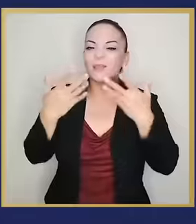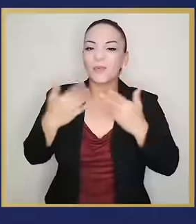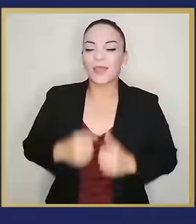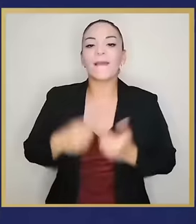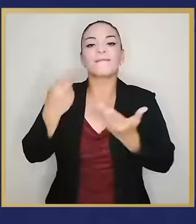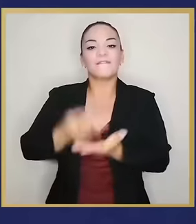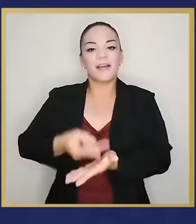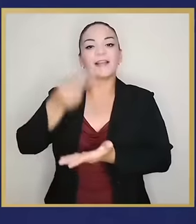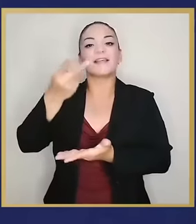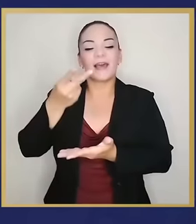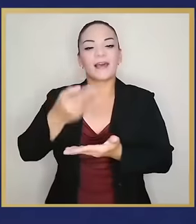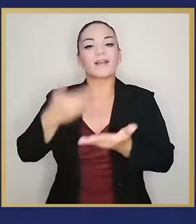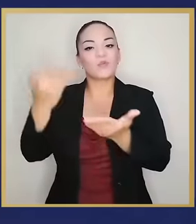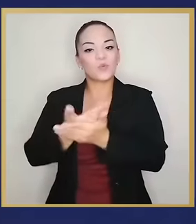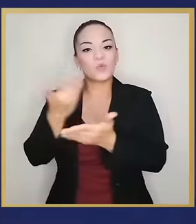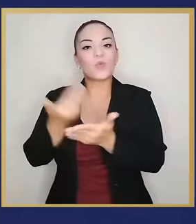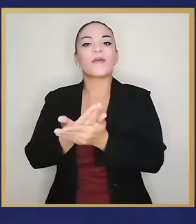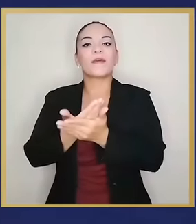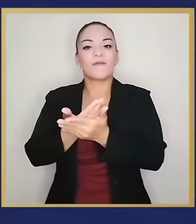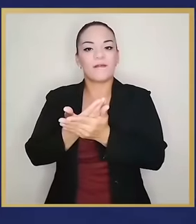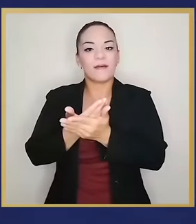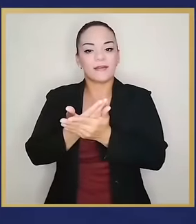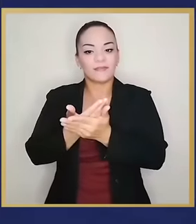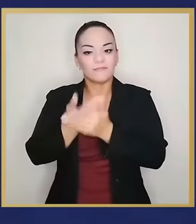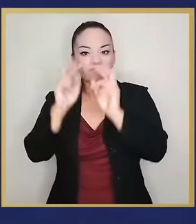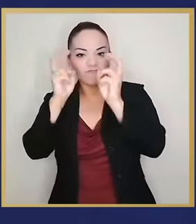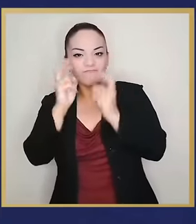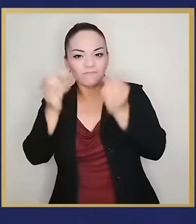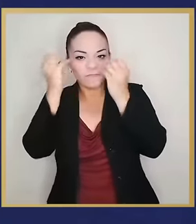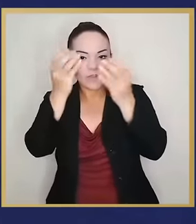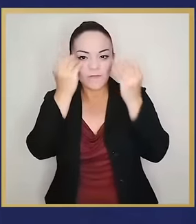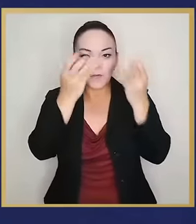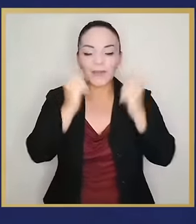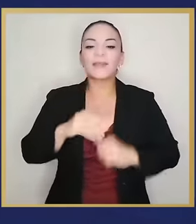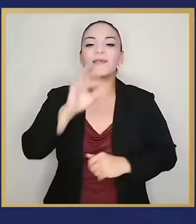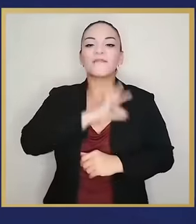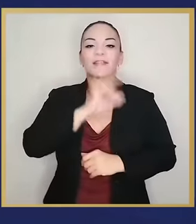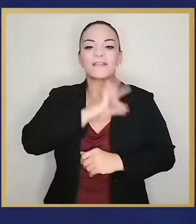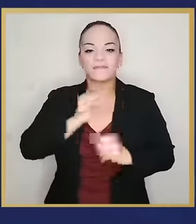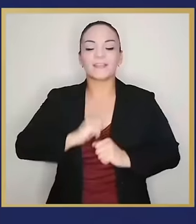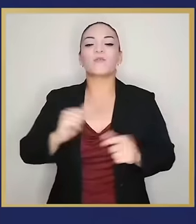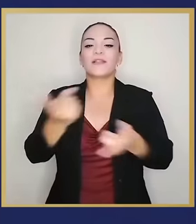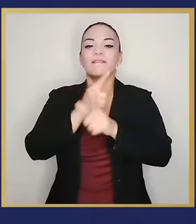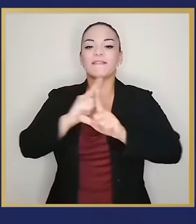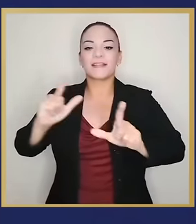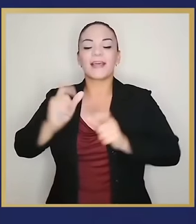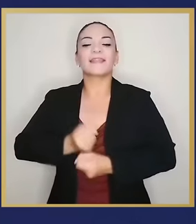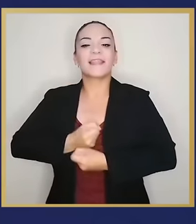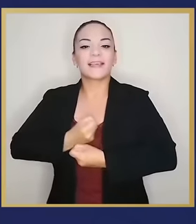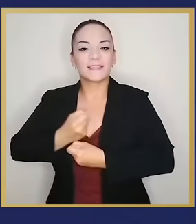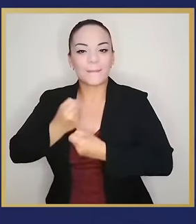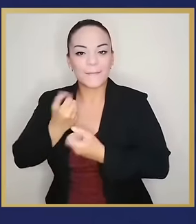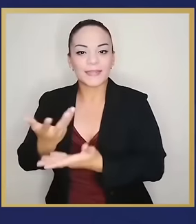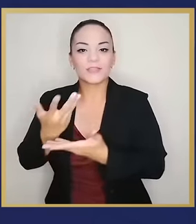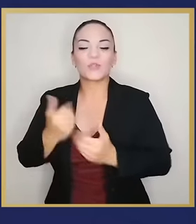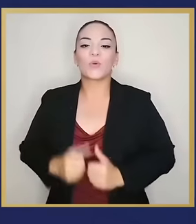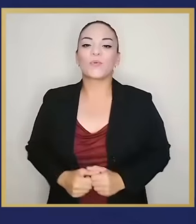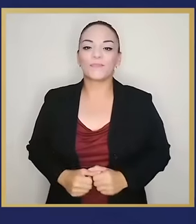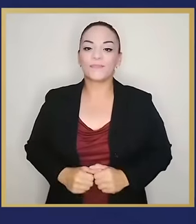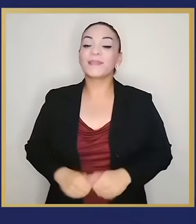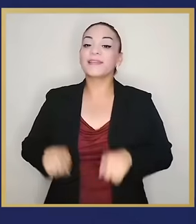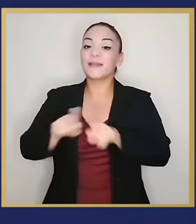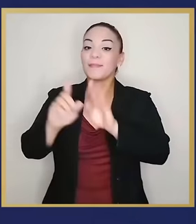logrando con ello validar nuevas trincheras informativas en beneficio de la libertad de